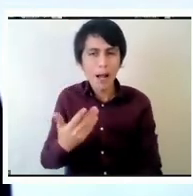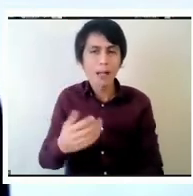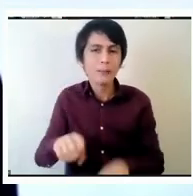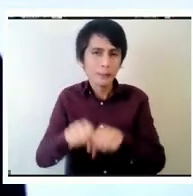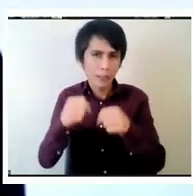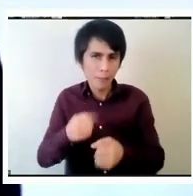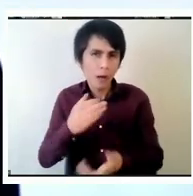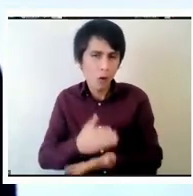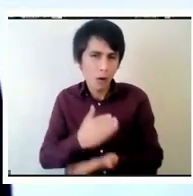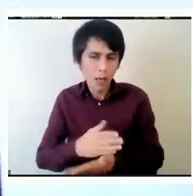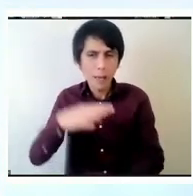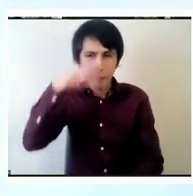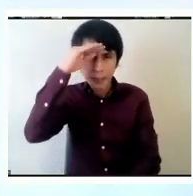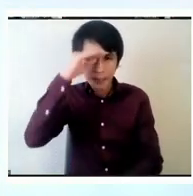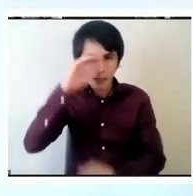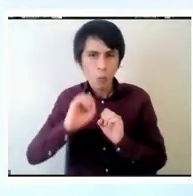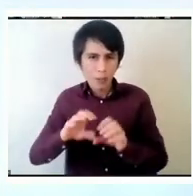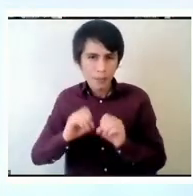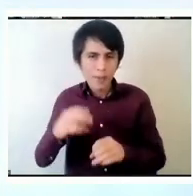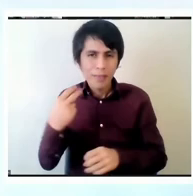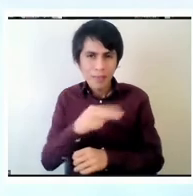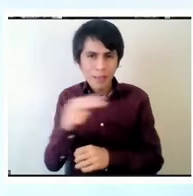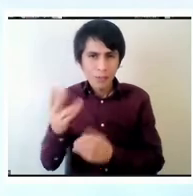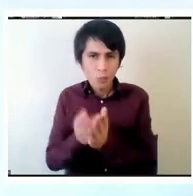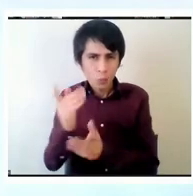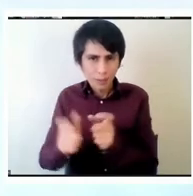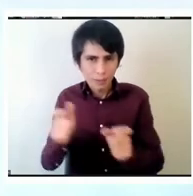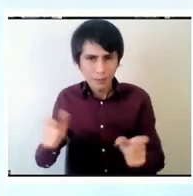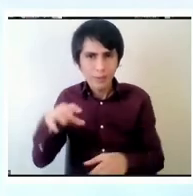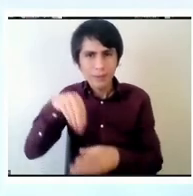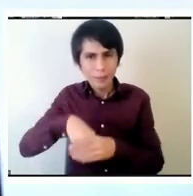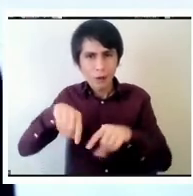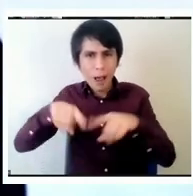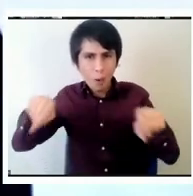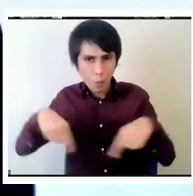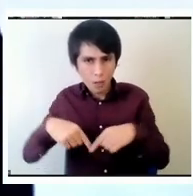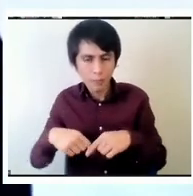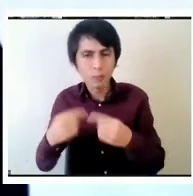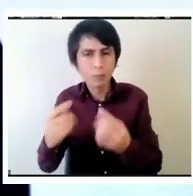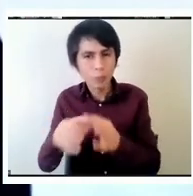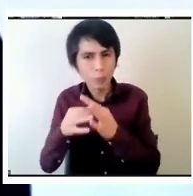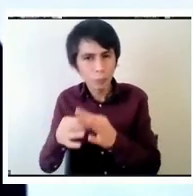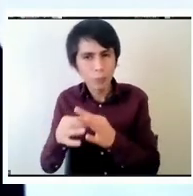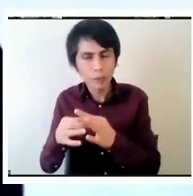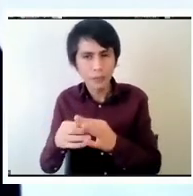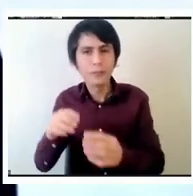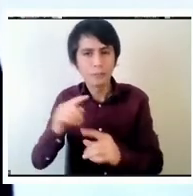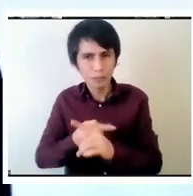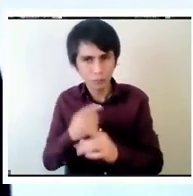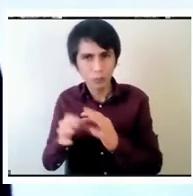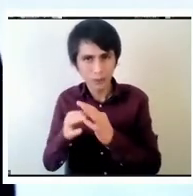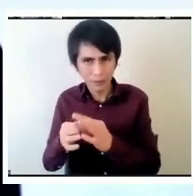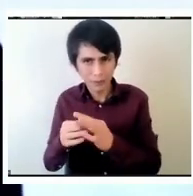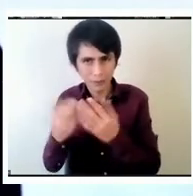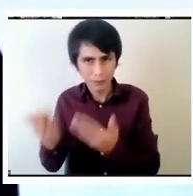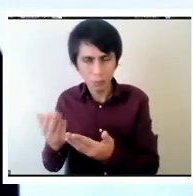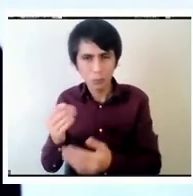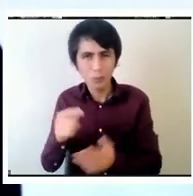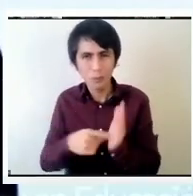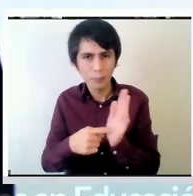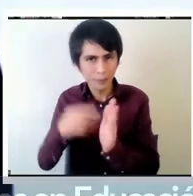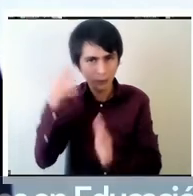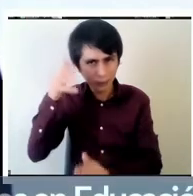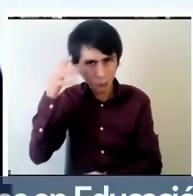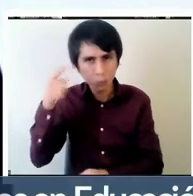educativa de los estudiantes en el aula muchas gracias nuevamente Joan por tu presentación por tu tiempo